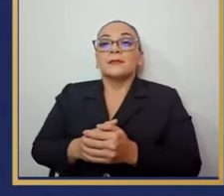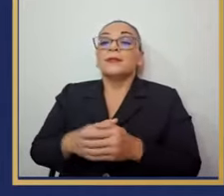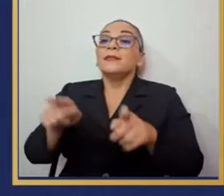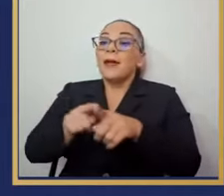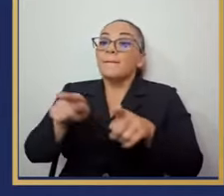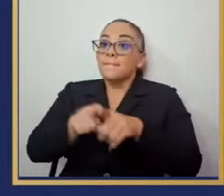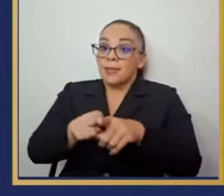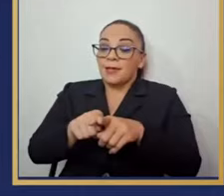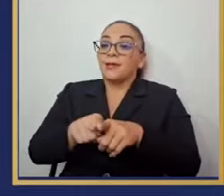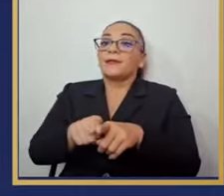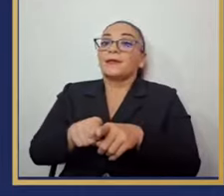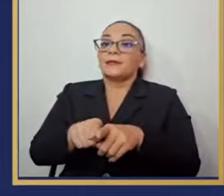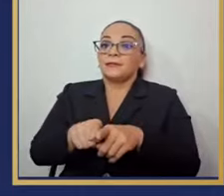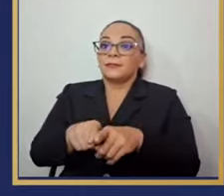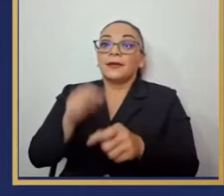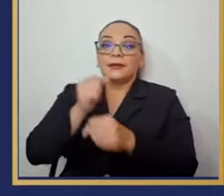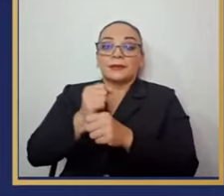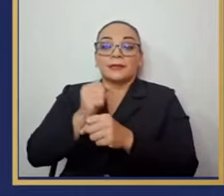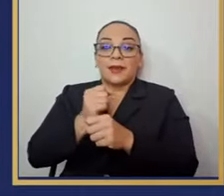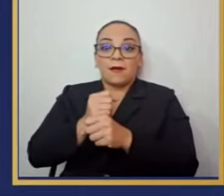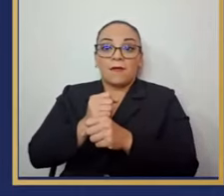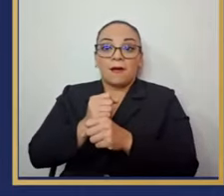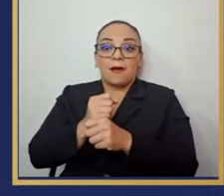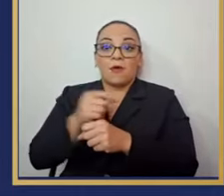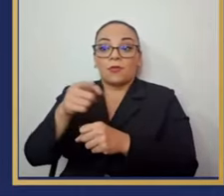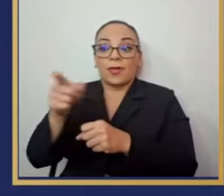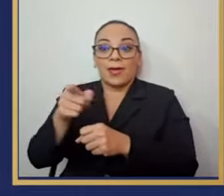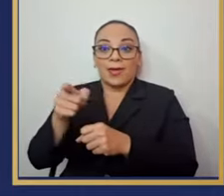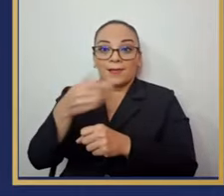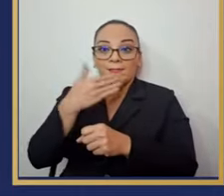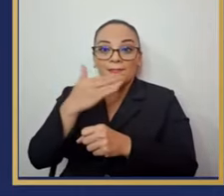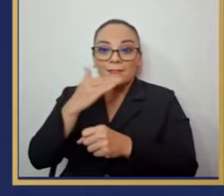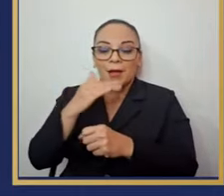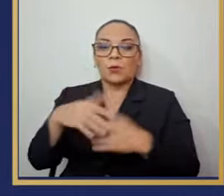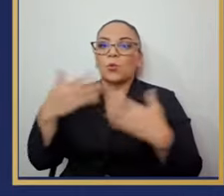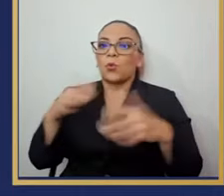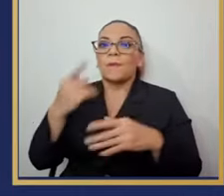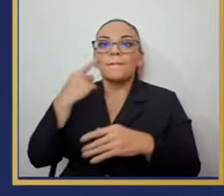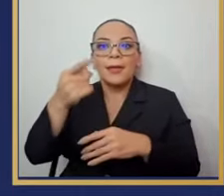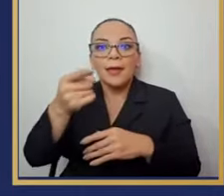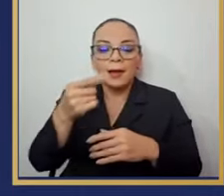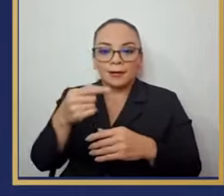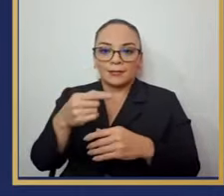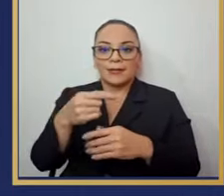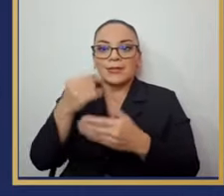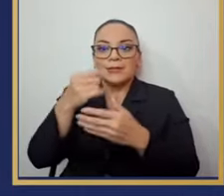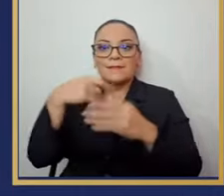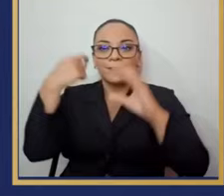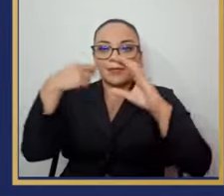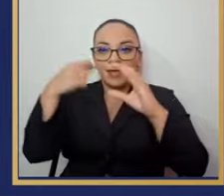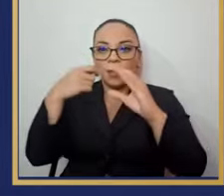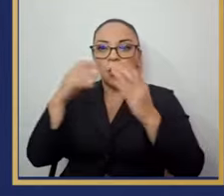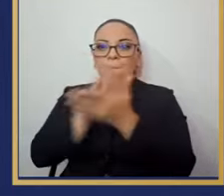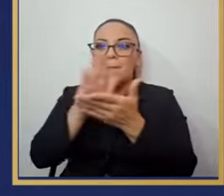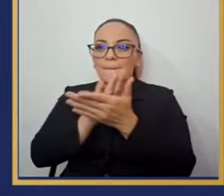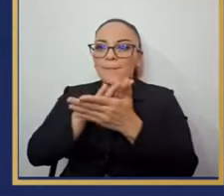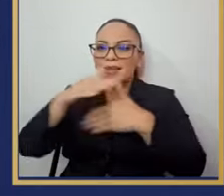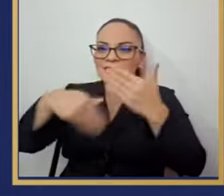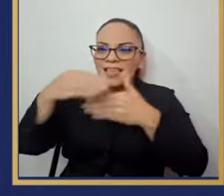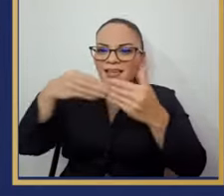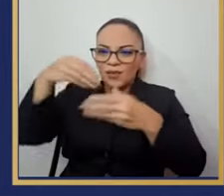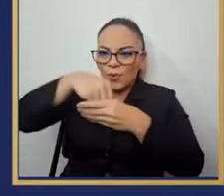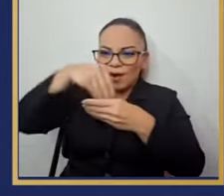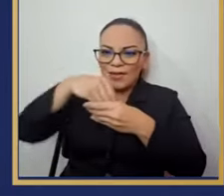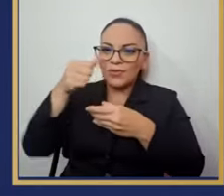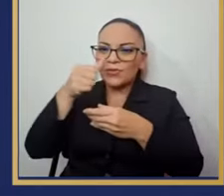señor presidente. Ahora están intentando meter droga, como lo pueden ver en las imágenes, a través del papel higiénico. Eso hace